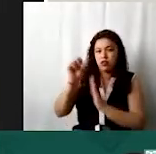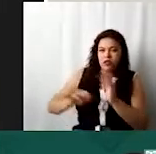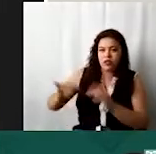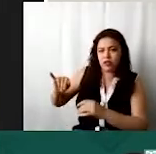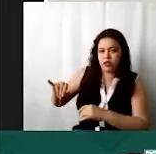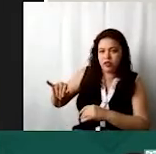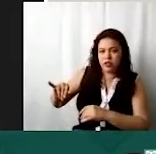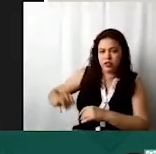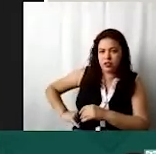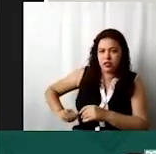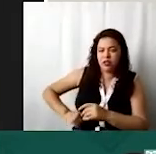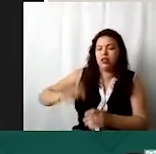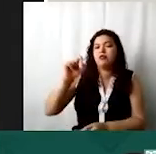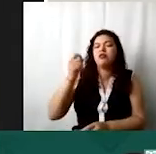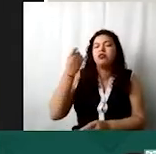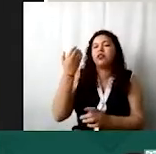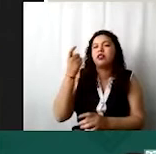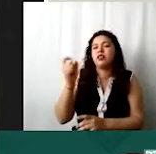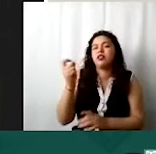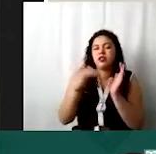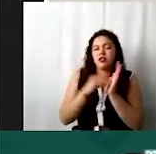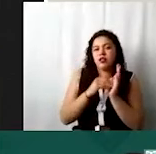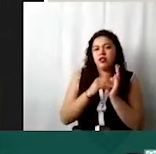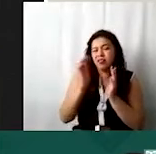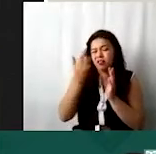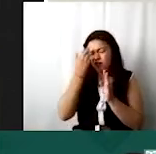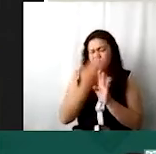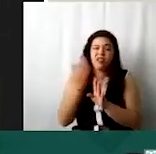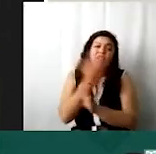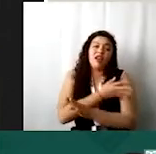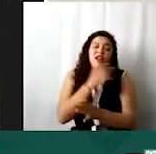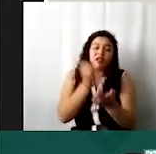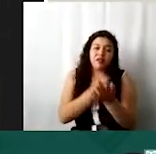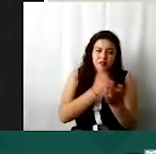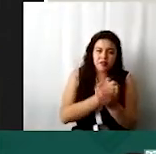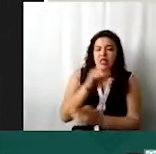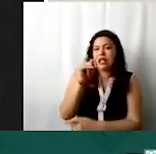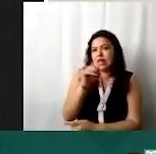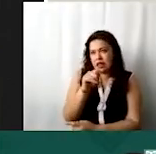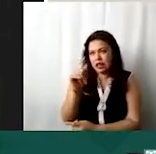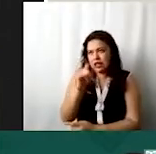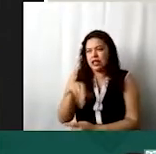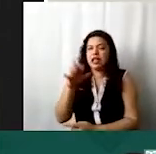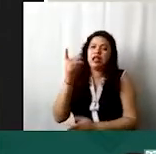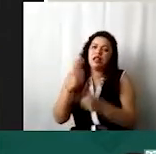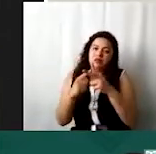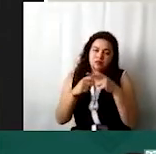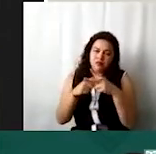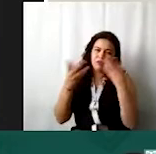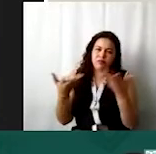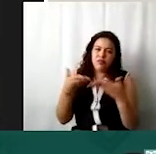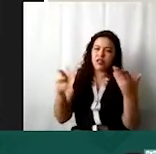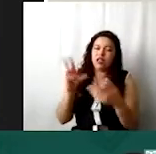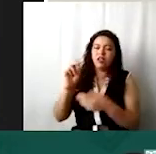recibes 20 mil si se acuerdan antes te pedí el monto de la inversión y la tasa y el sistema te hacía el cálculo y ahora ya no tú